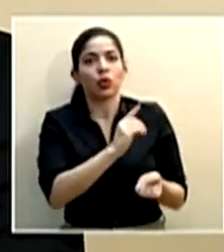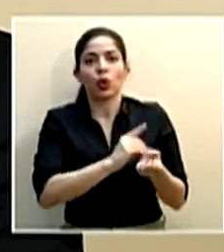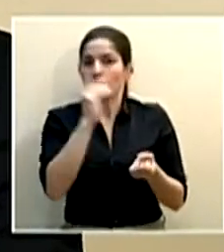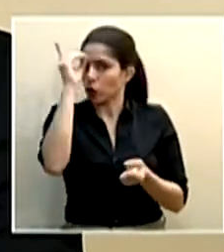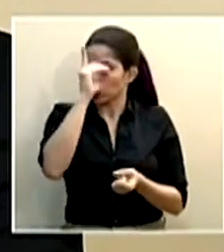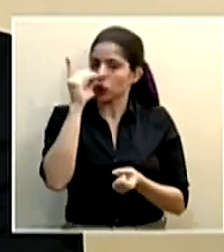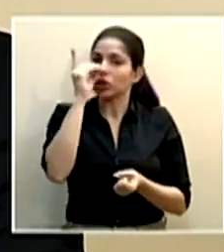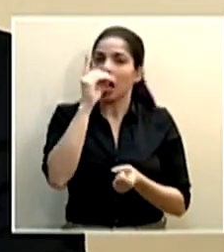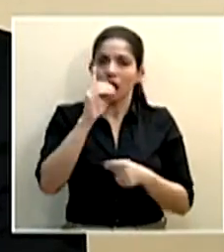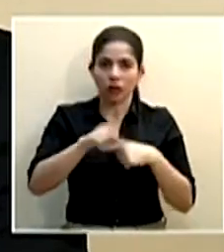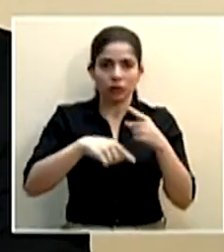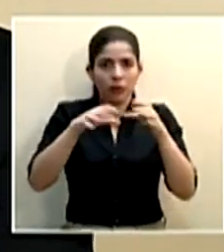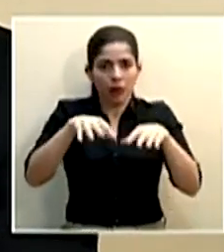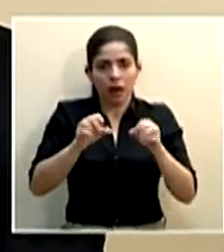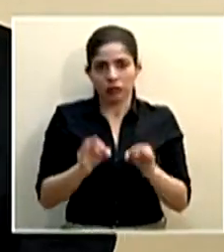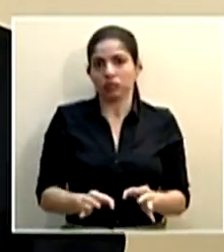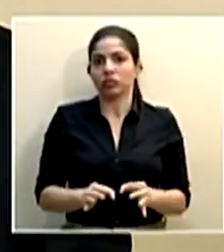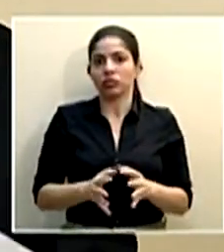irá tomando.